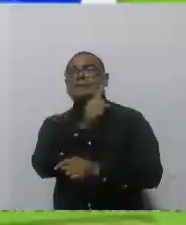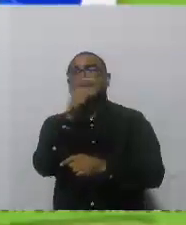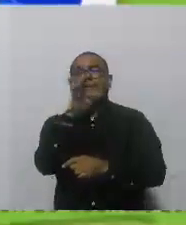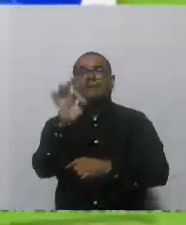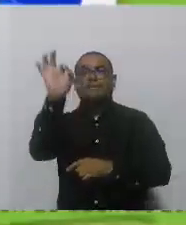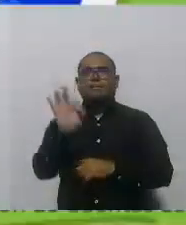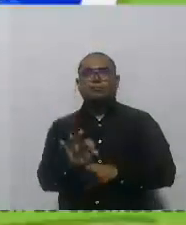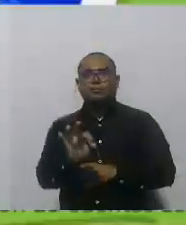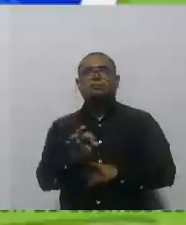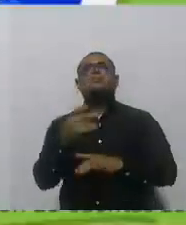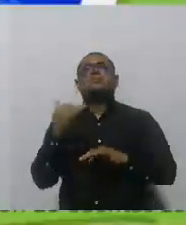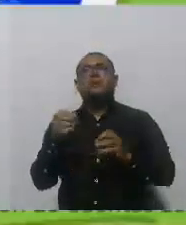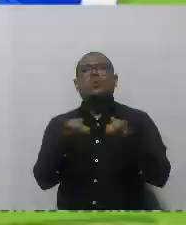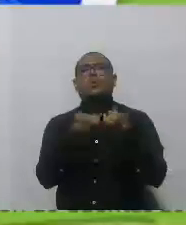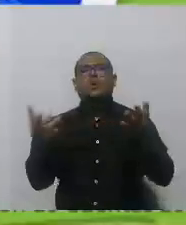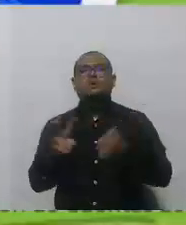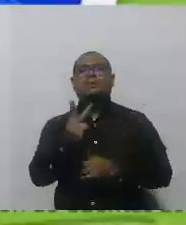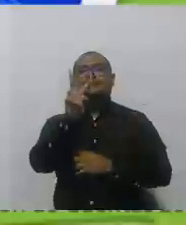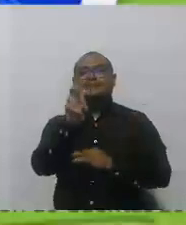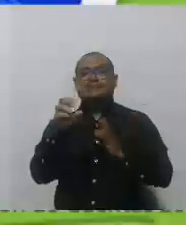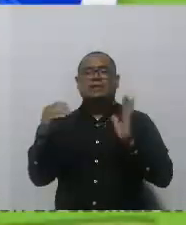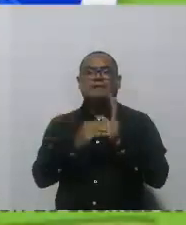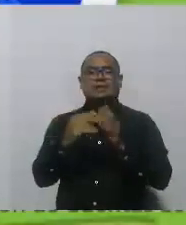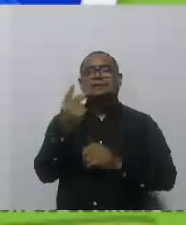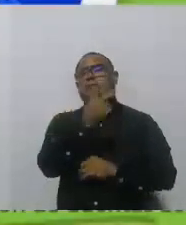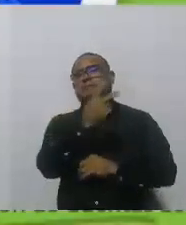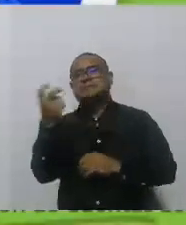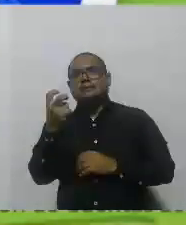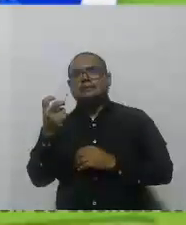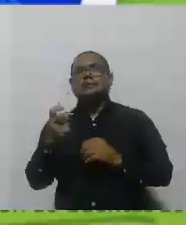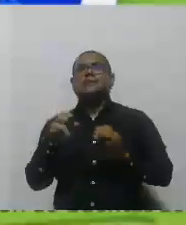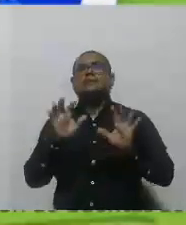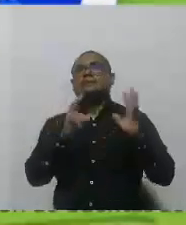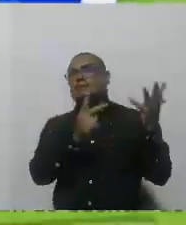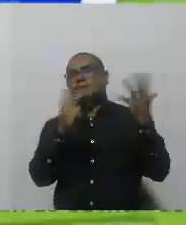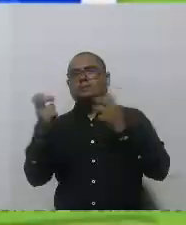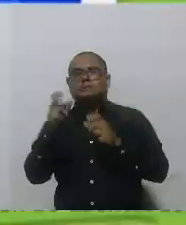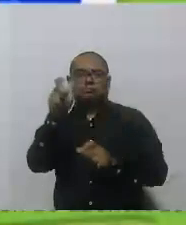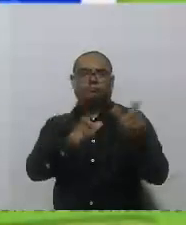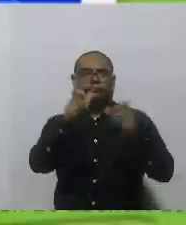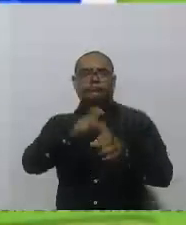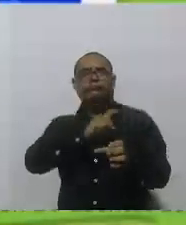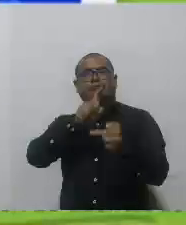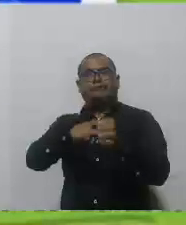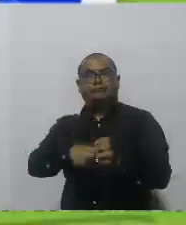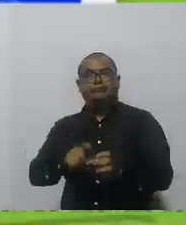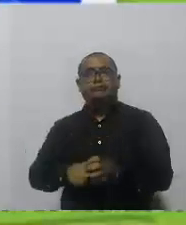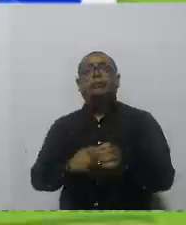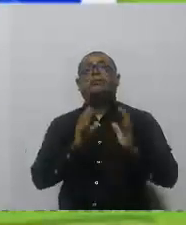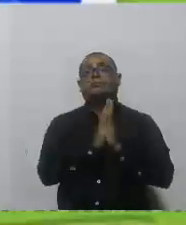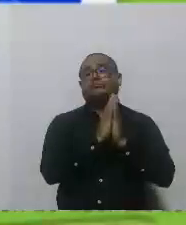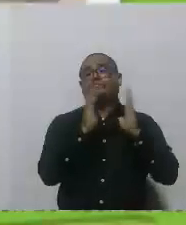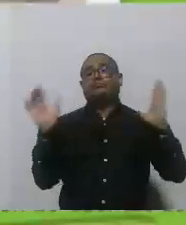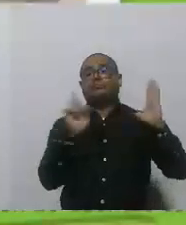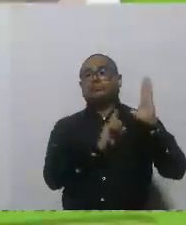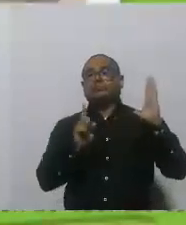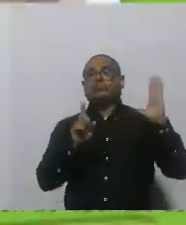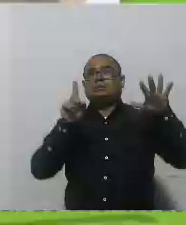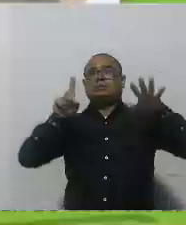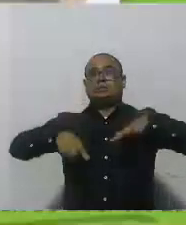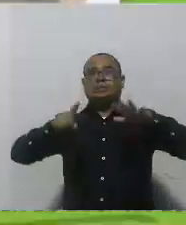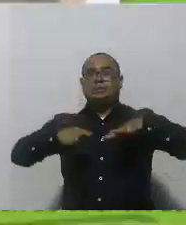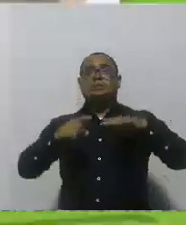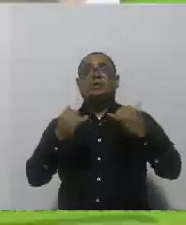y han sido atendidas 7.731 personas en lo que va corrido del semestre y en lo que va del cuatrienio